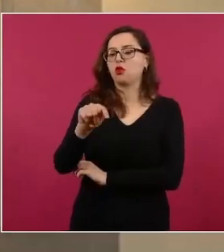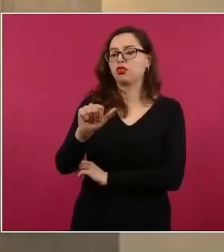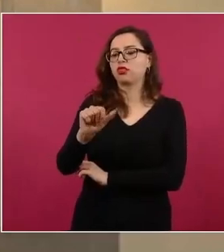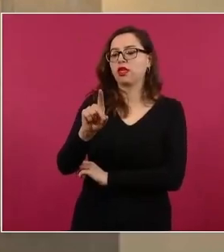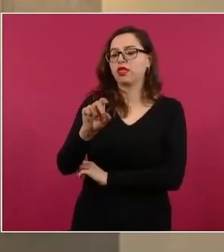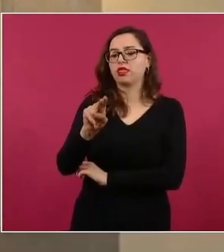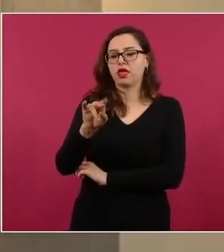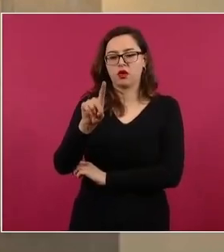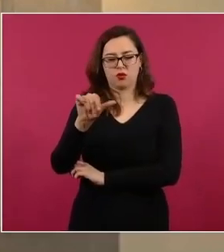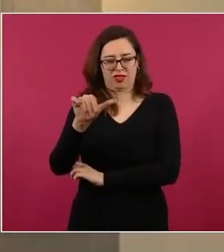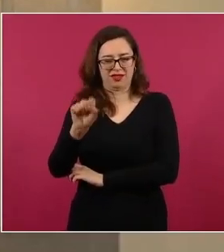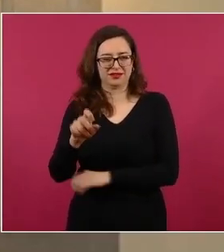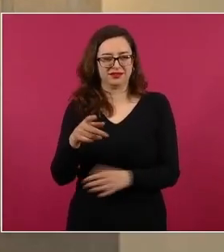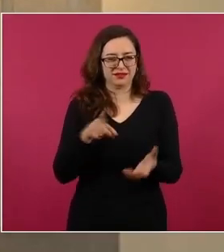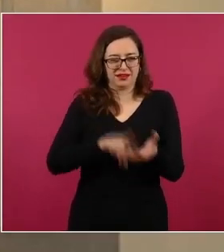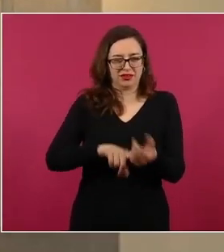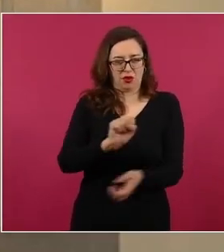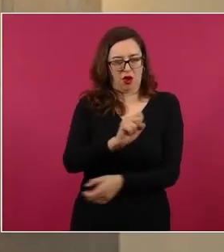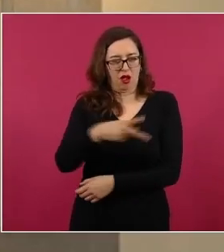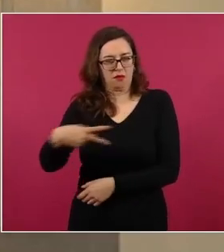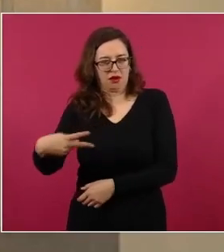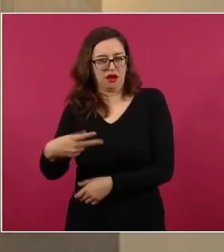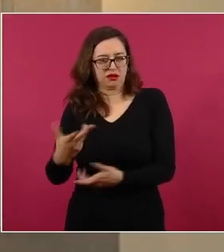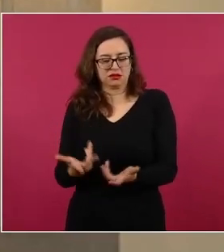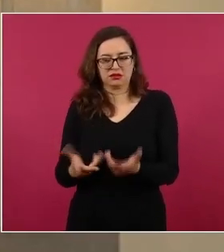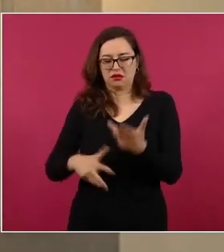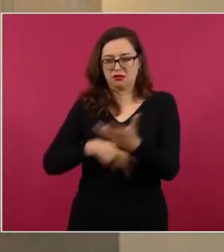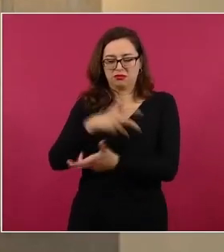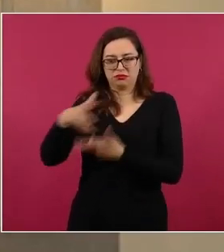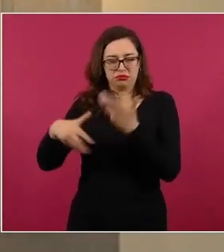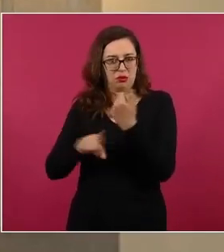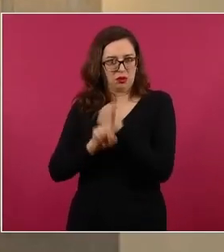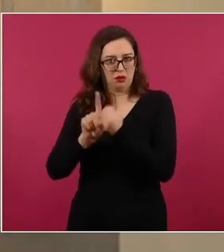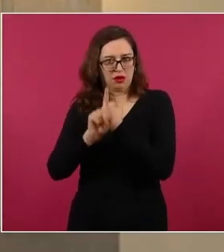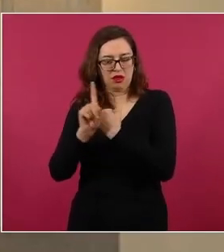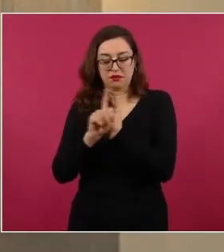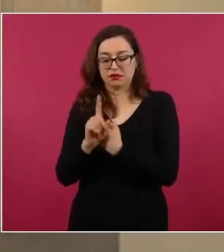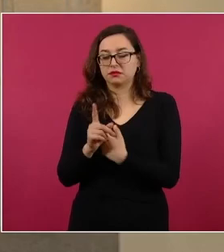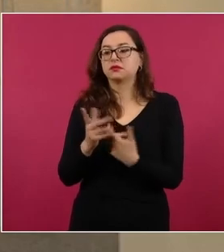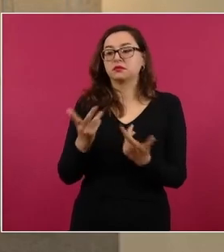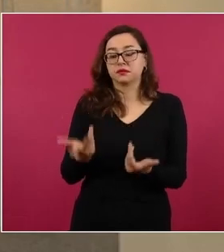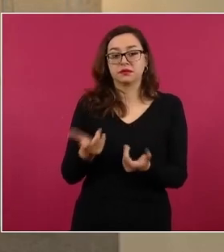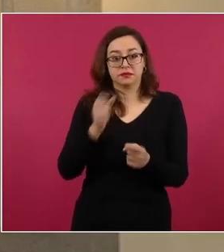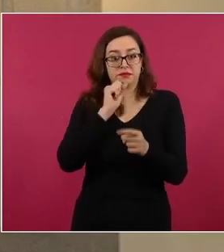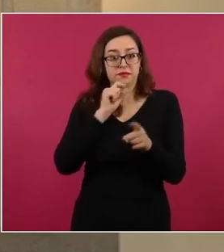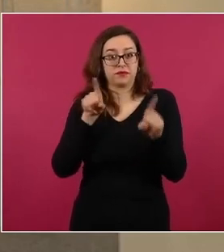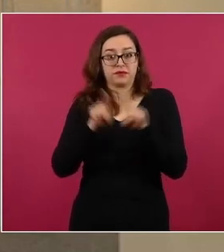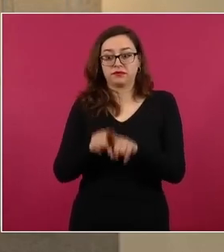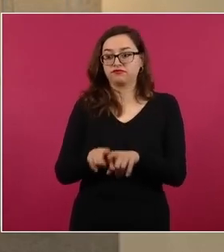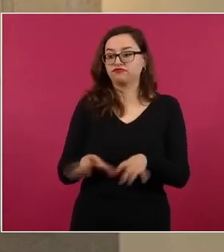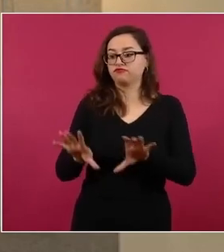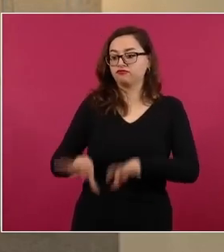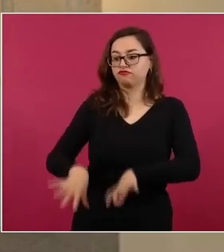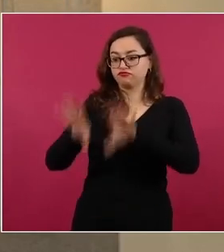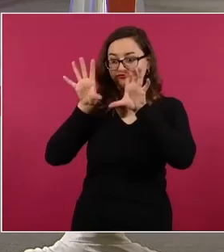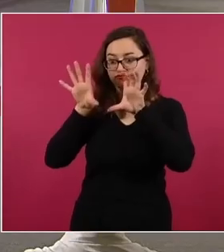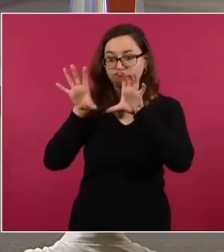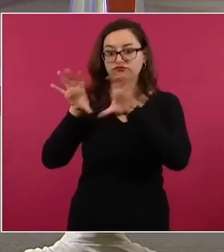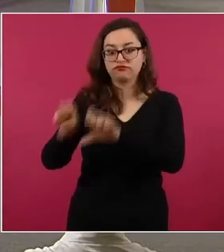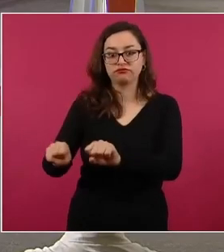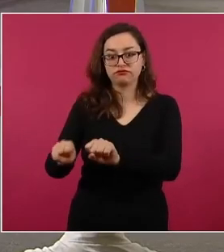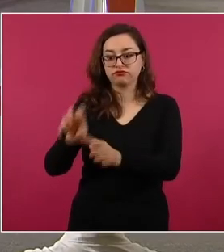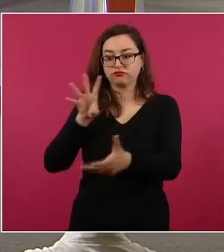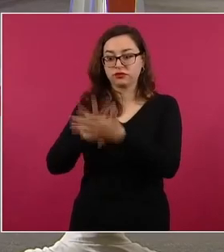están bajo proceso penal en libertad, porque aquí sí no